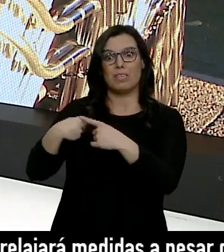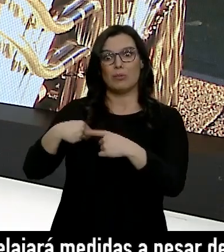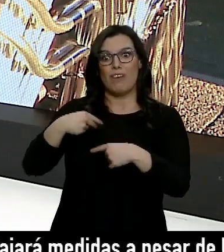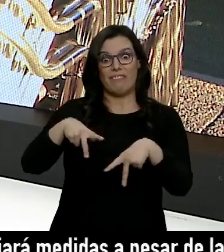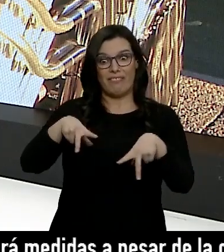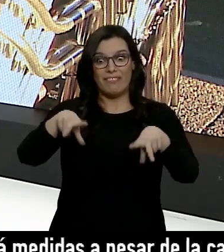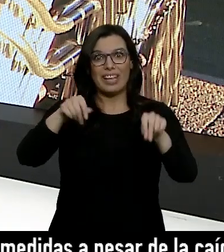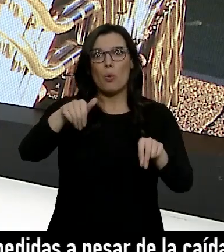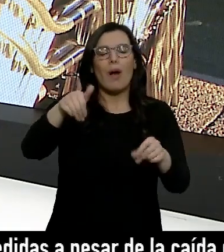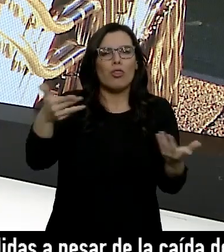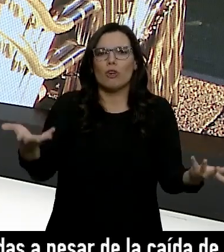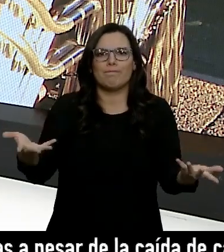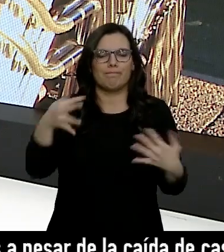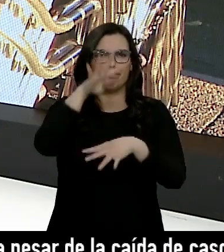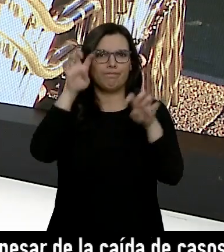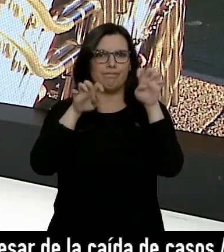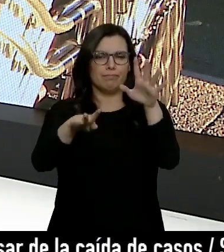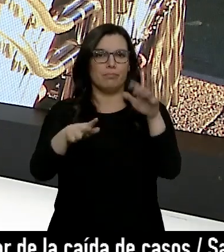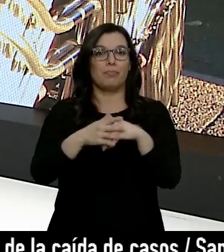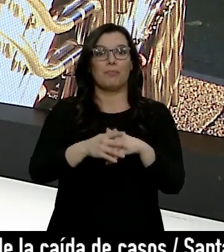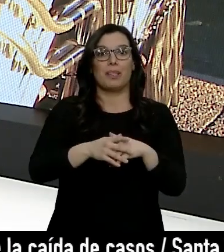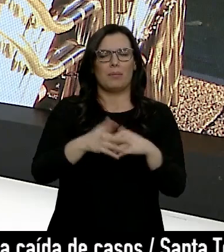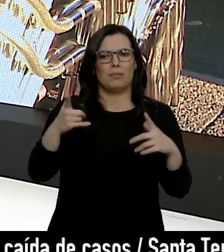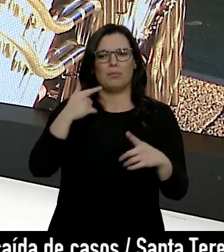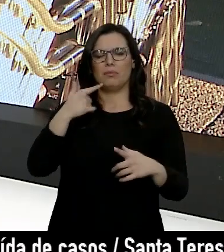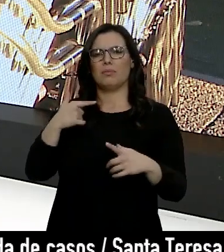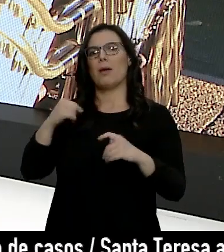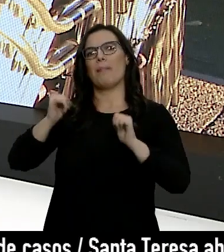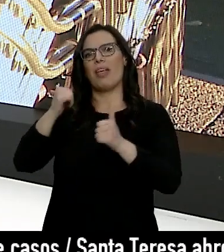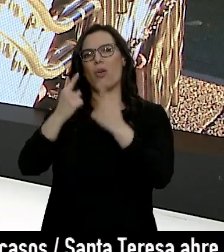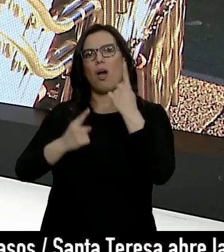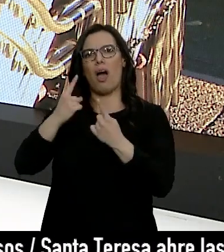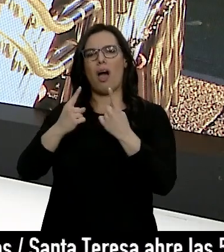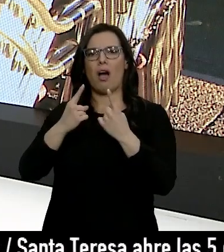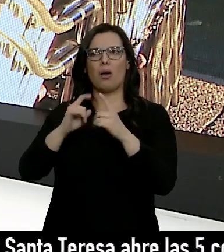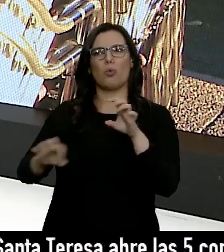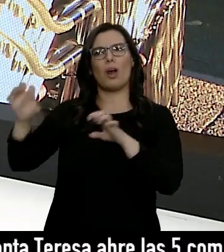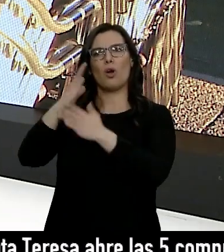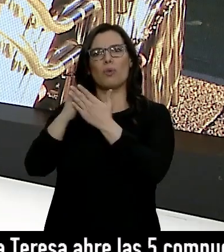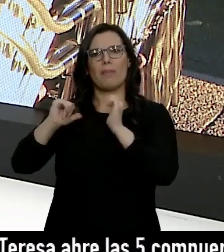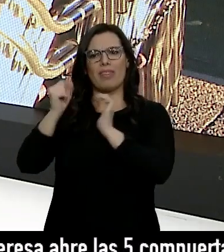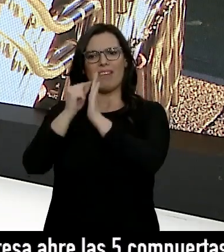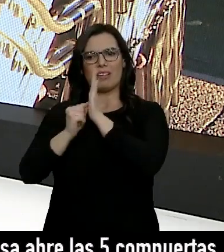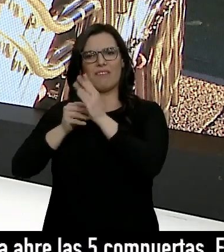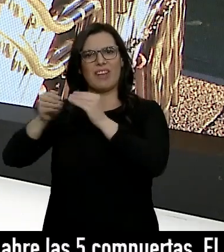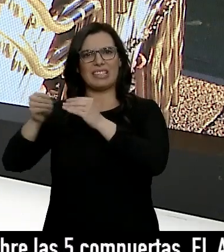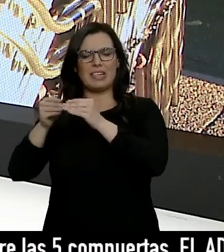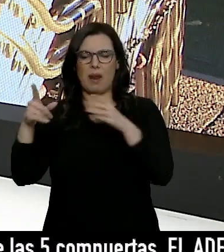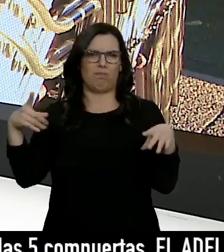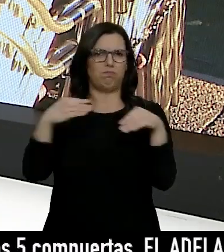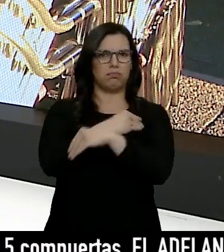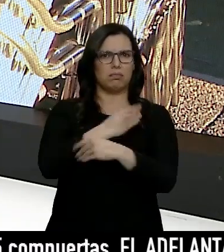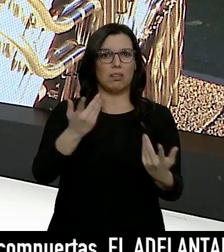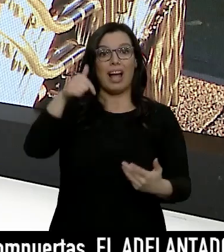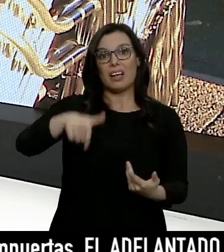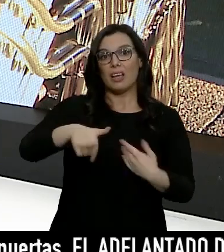nunca. Eso contrasta con la relajación de las restricciones que ya han empezado a plantearse algunas comunidades. Aquí el gobierno